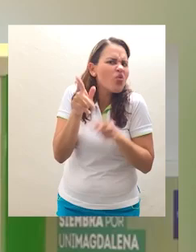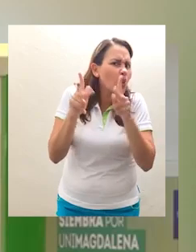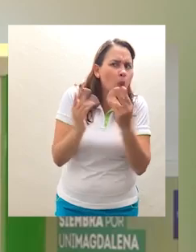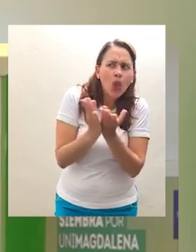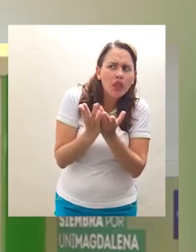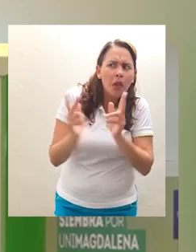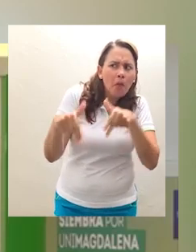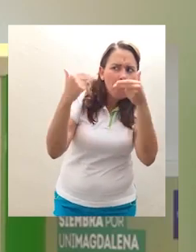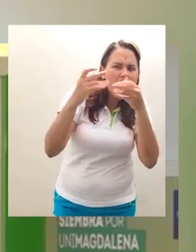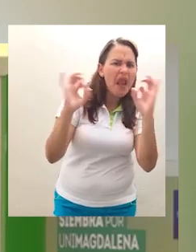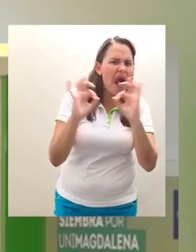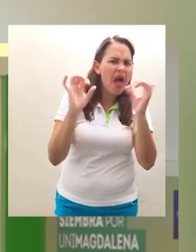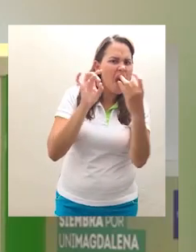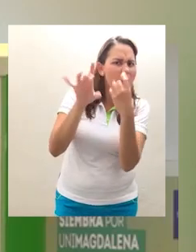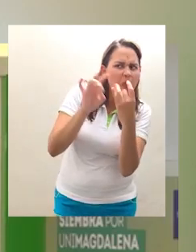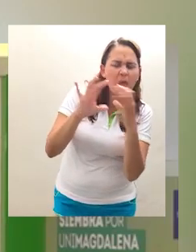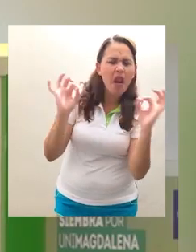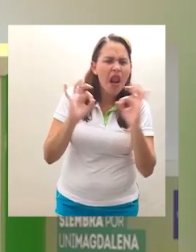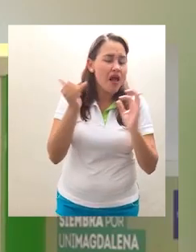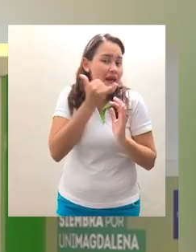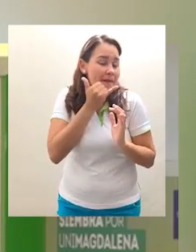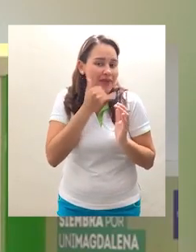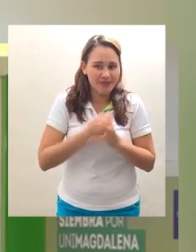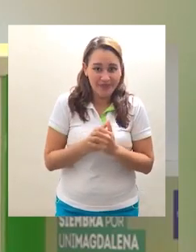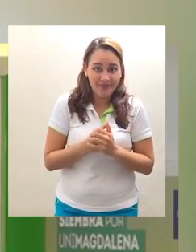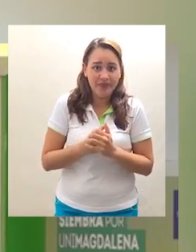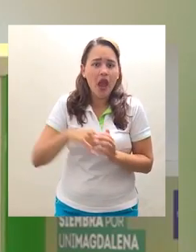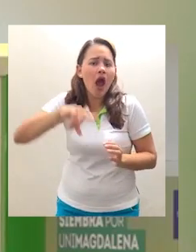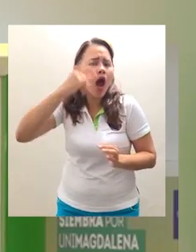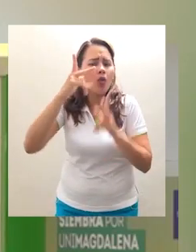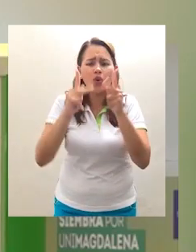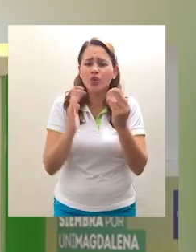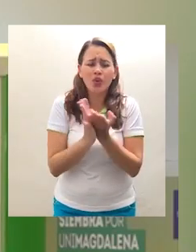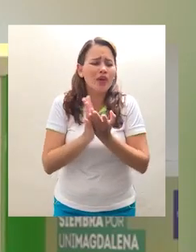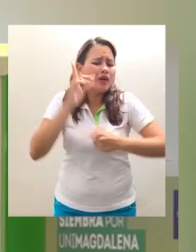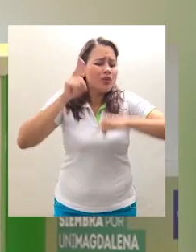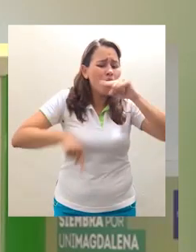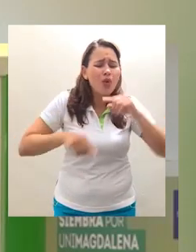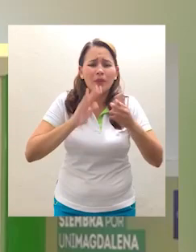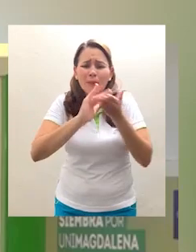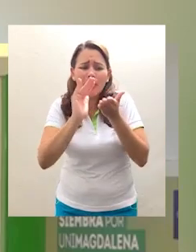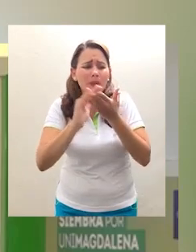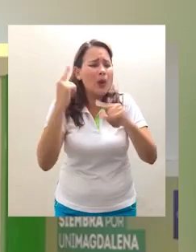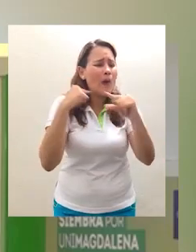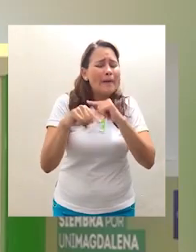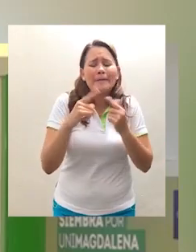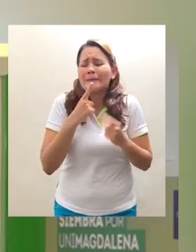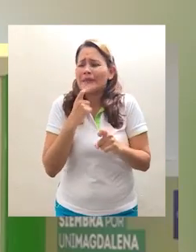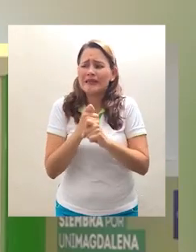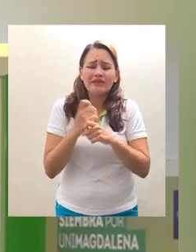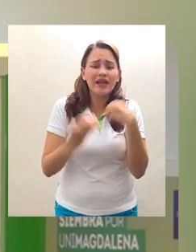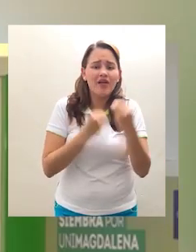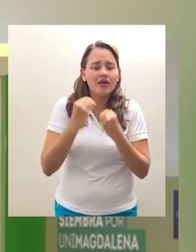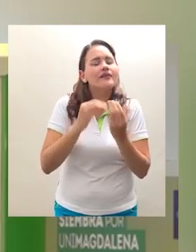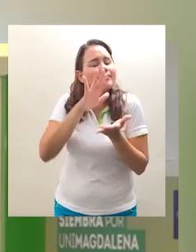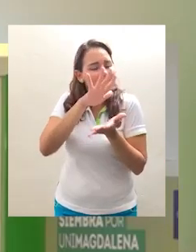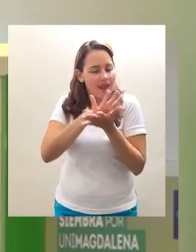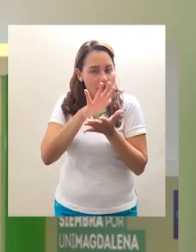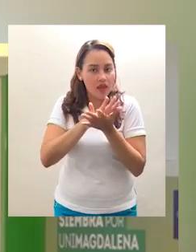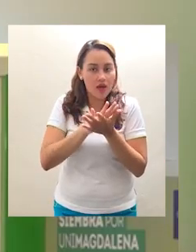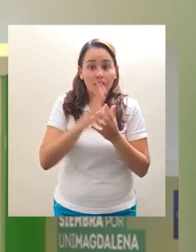trabajos. ¿Por qué ese estudiante definitivamente no tuvo forma de hacerlo? Pues no se preocupe, porque la siguiente medida del acuerdo